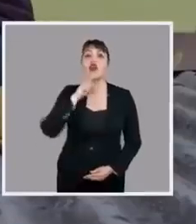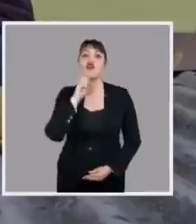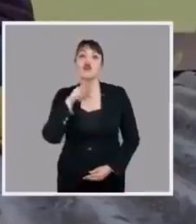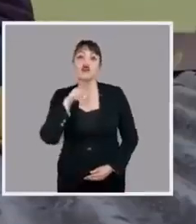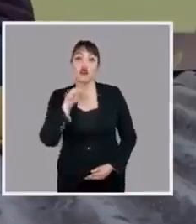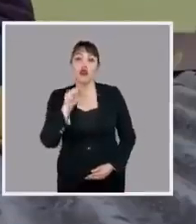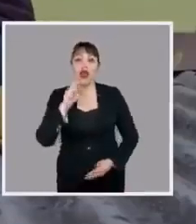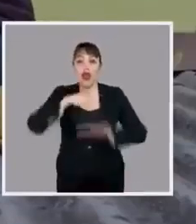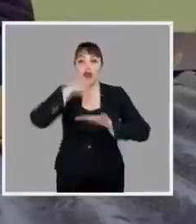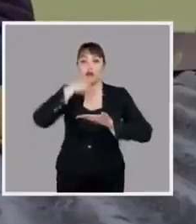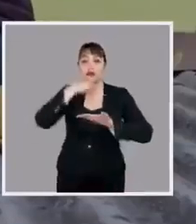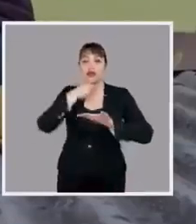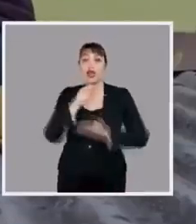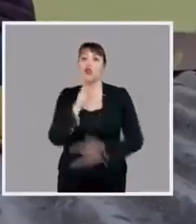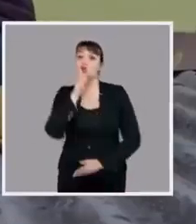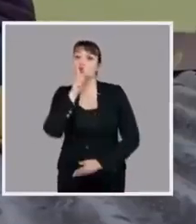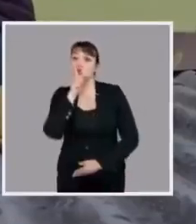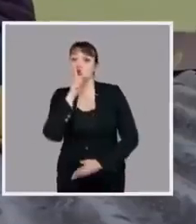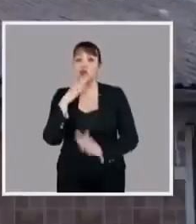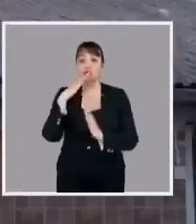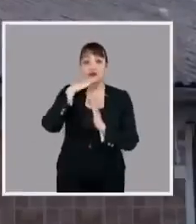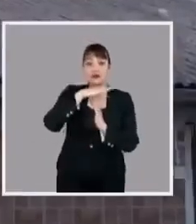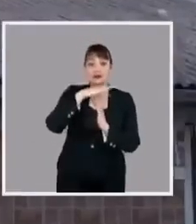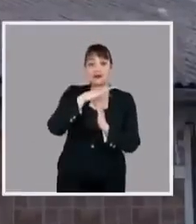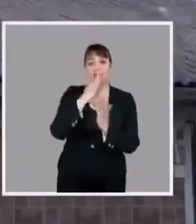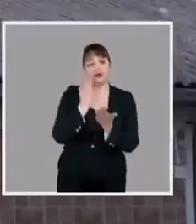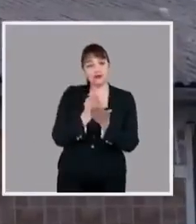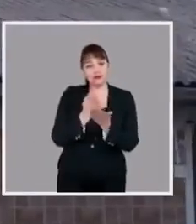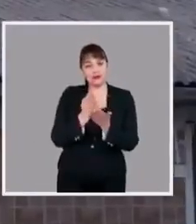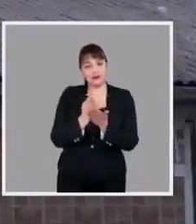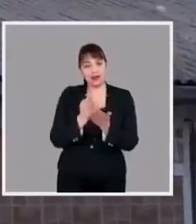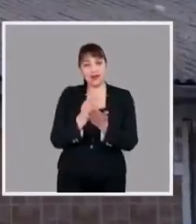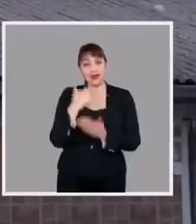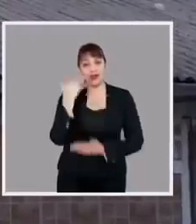Antonia, almorzar. Estoy en clase, en cinco minutos voy.